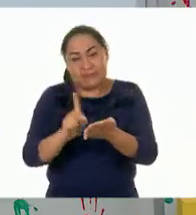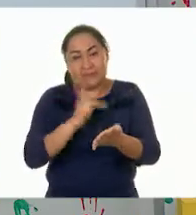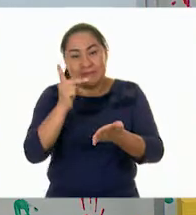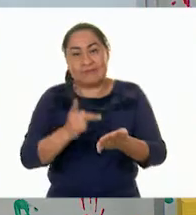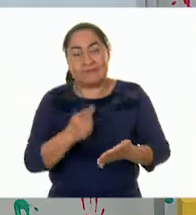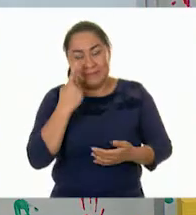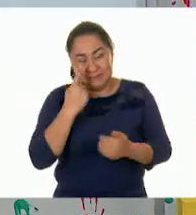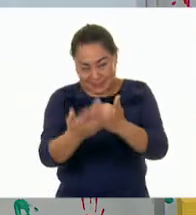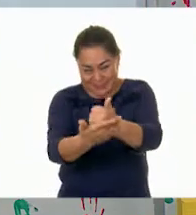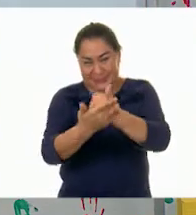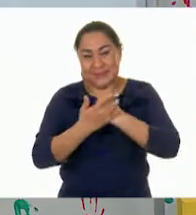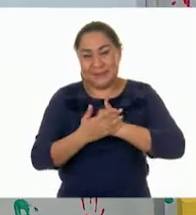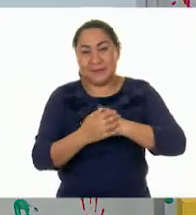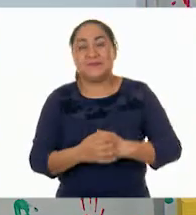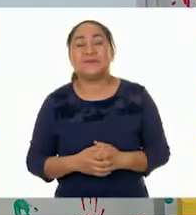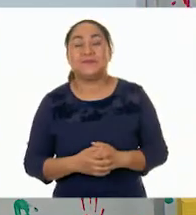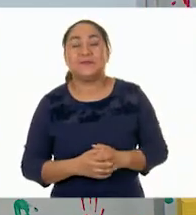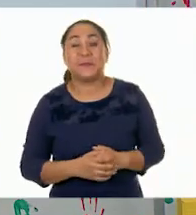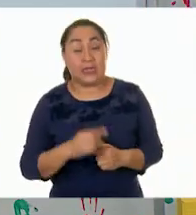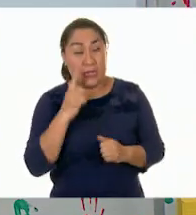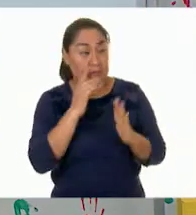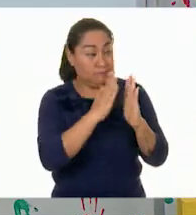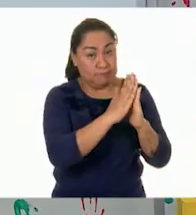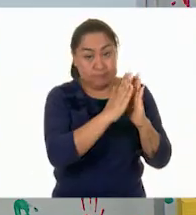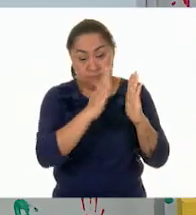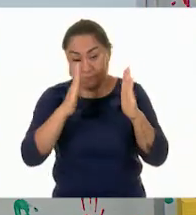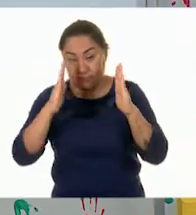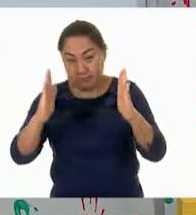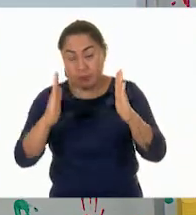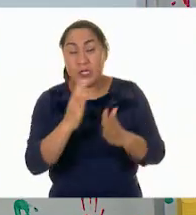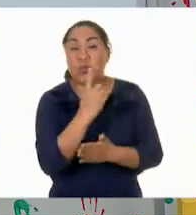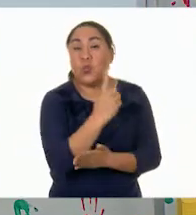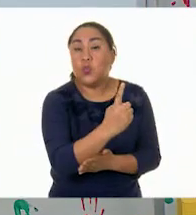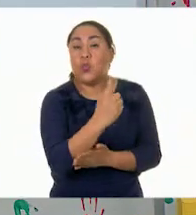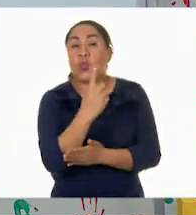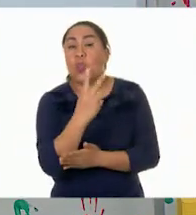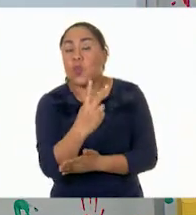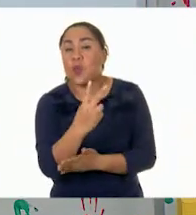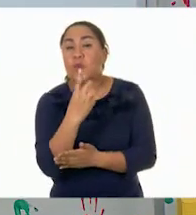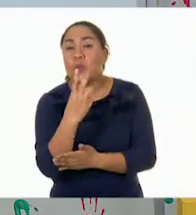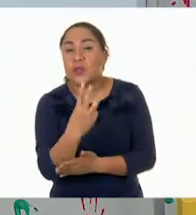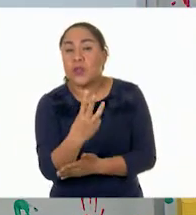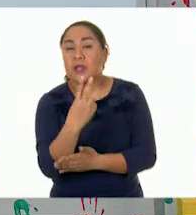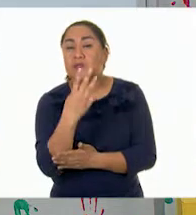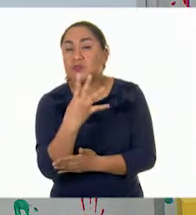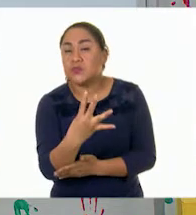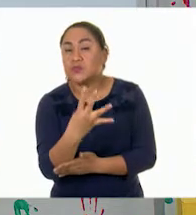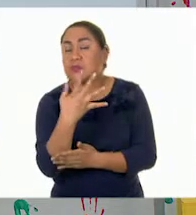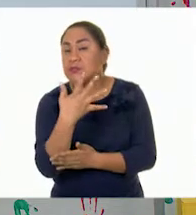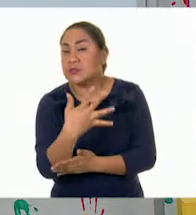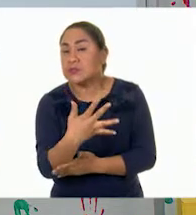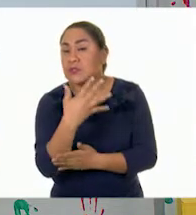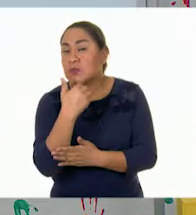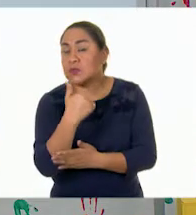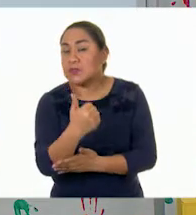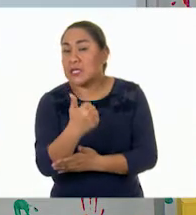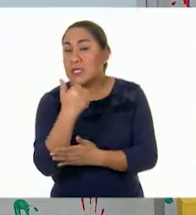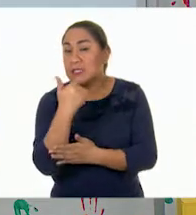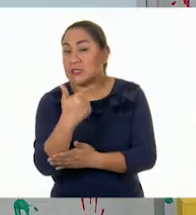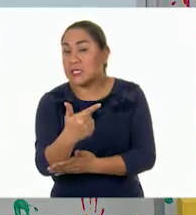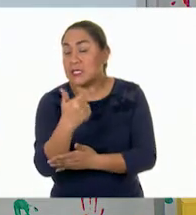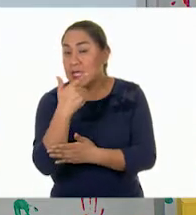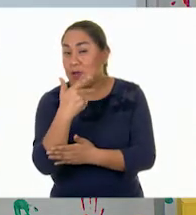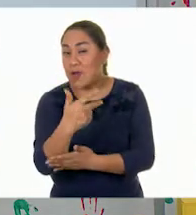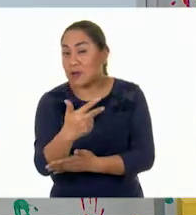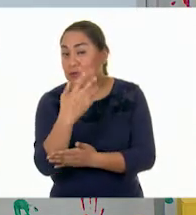allá en casa, niñas y niños. Uno, dos, tres, cuatro, cinco, seis, siete,